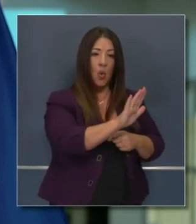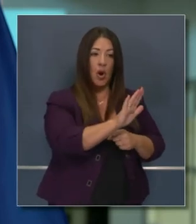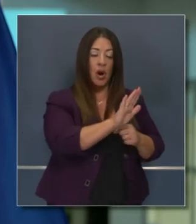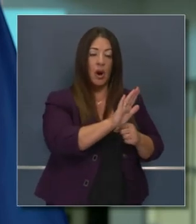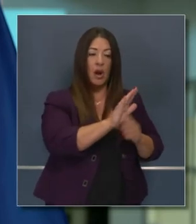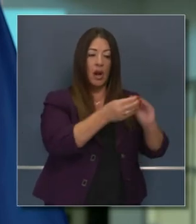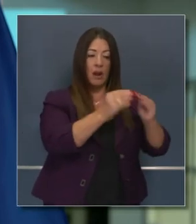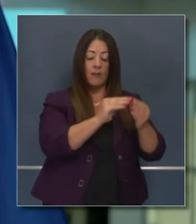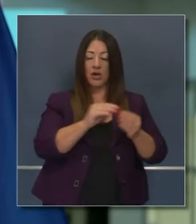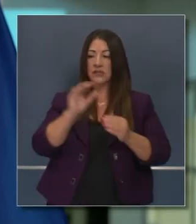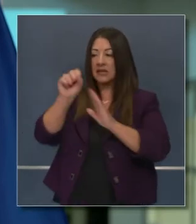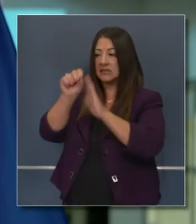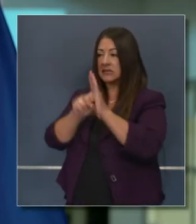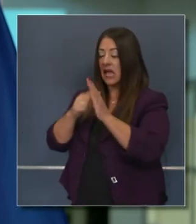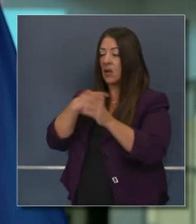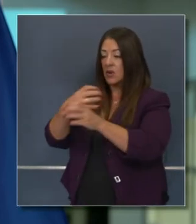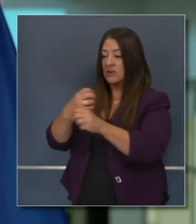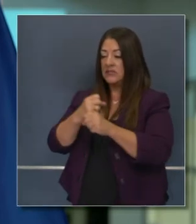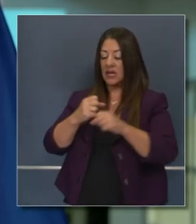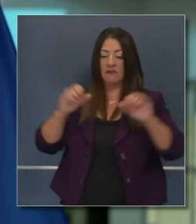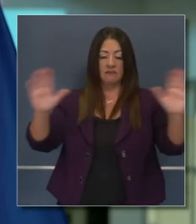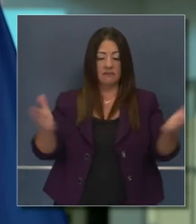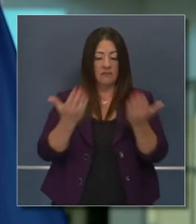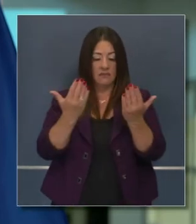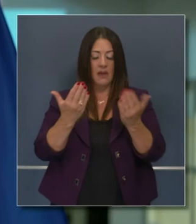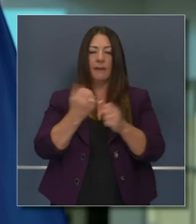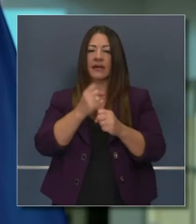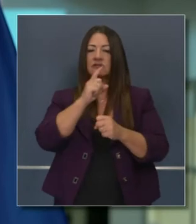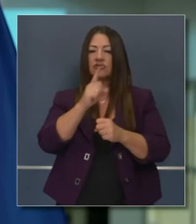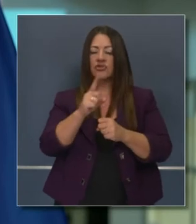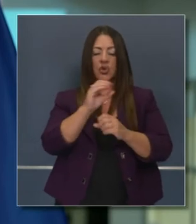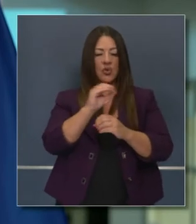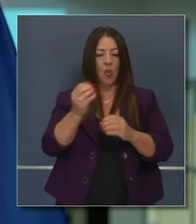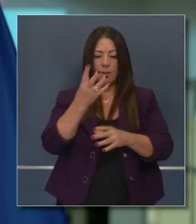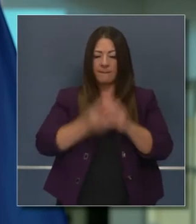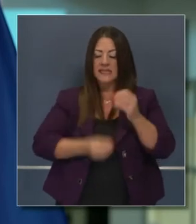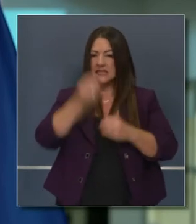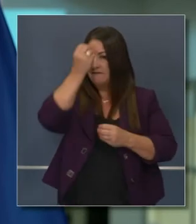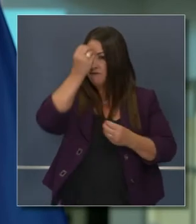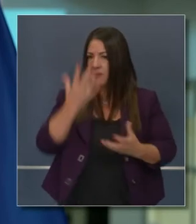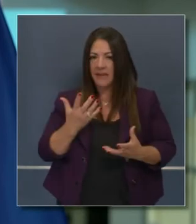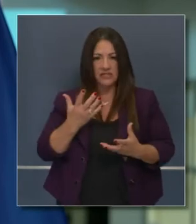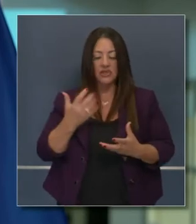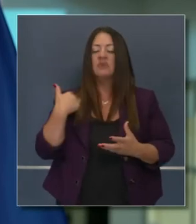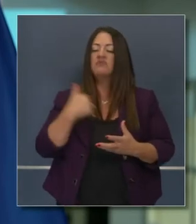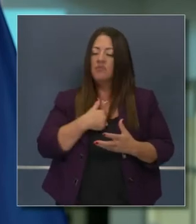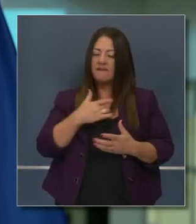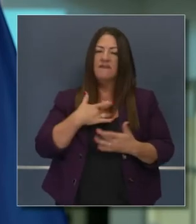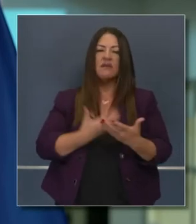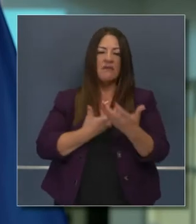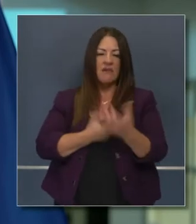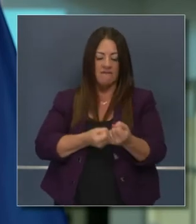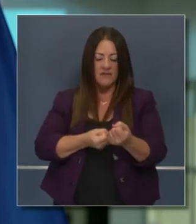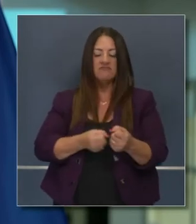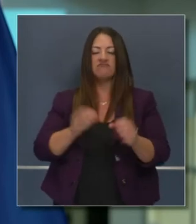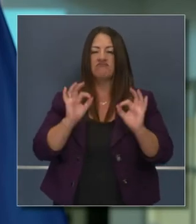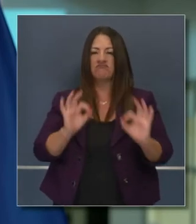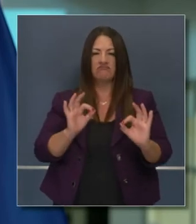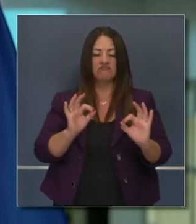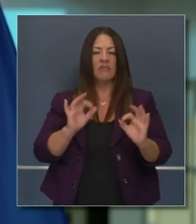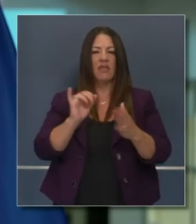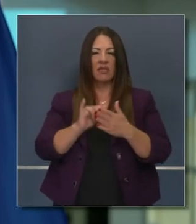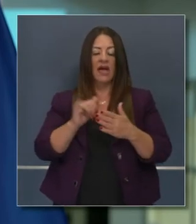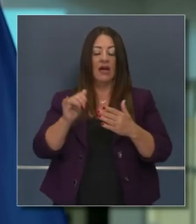estado y el condado estaban alineados con cómo vemos los datos, asegurándonos de que no faltarán datos y estamos